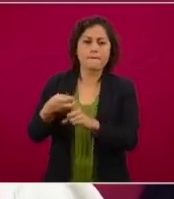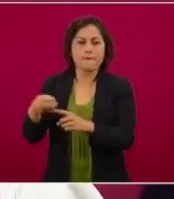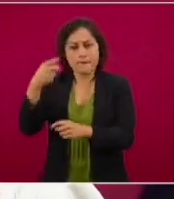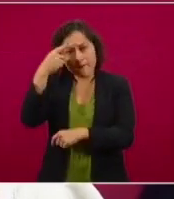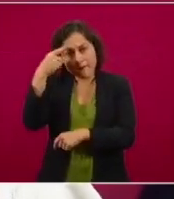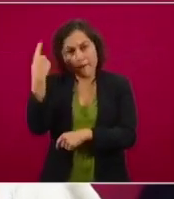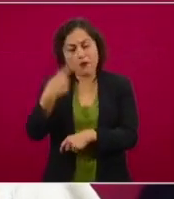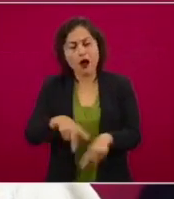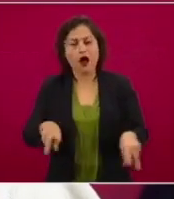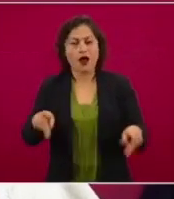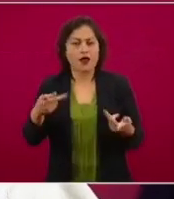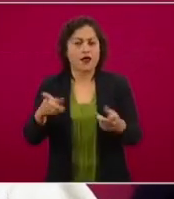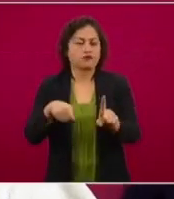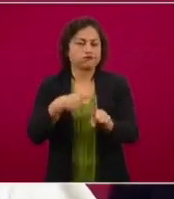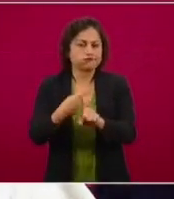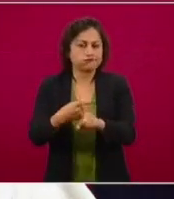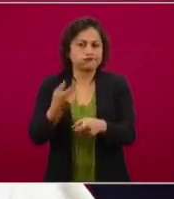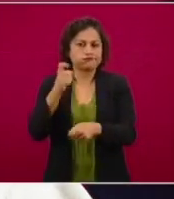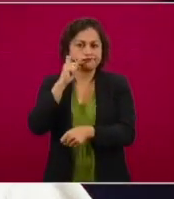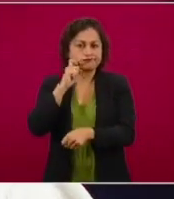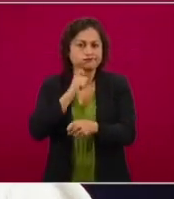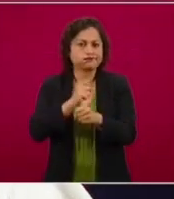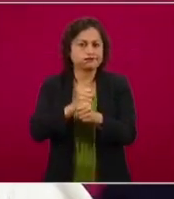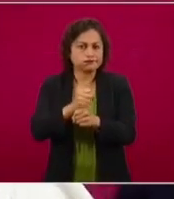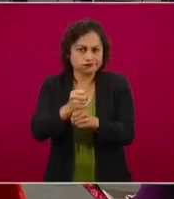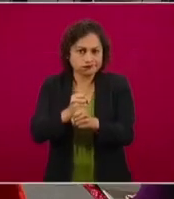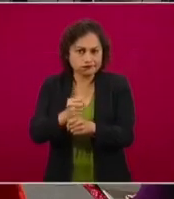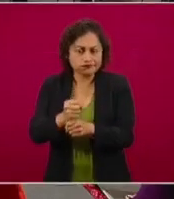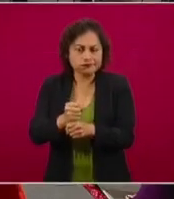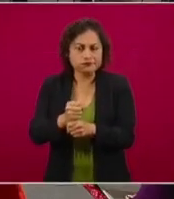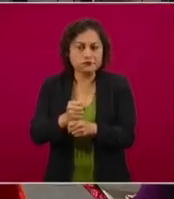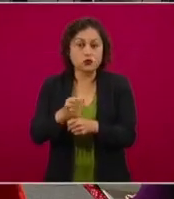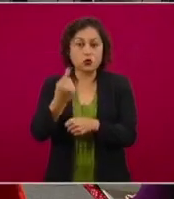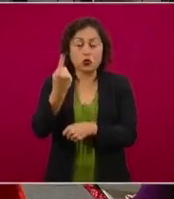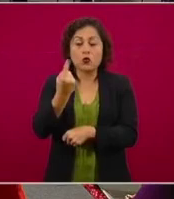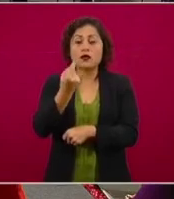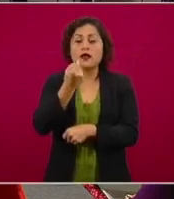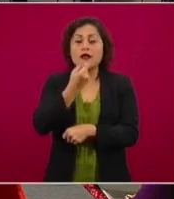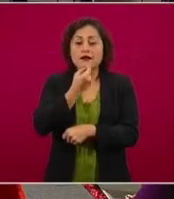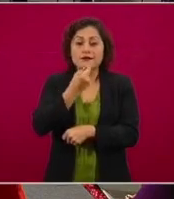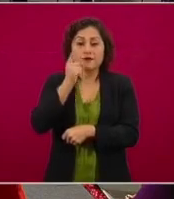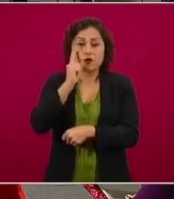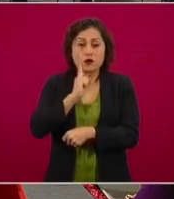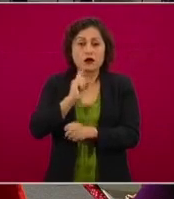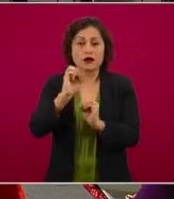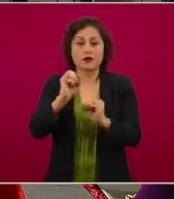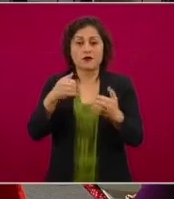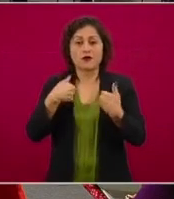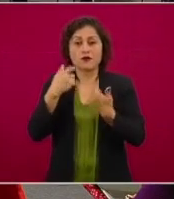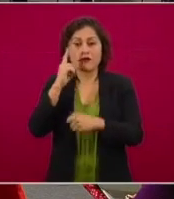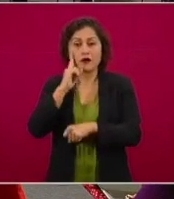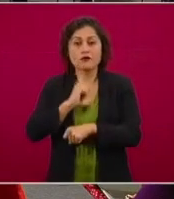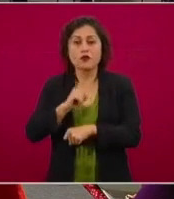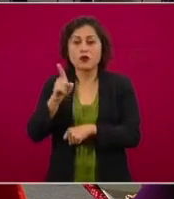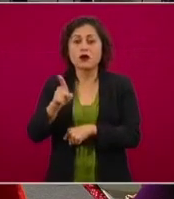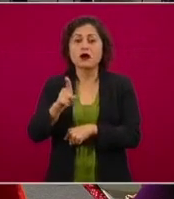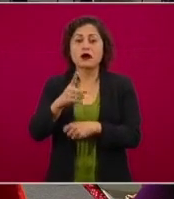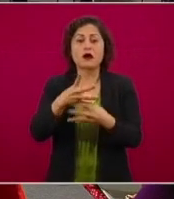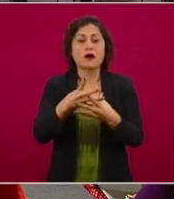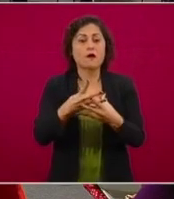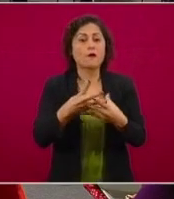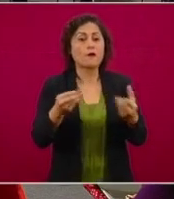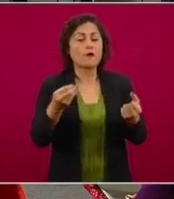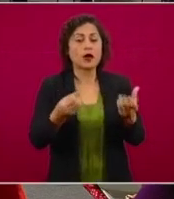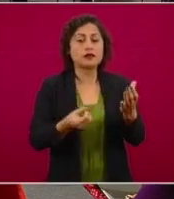niña, una adolescente que sale de su casa y la encontramos días después muy probablemente está huyendo de